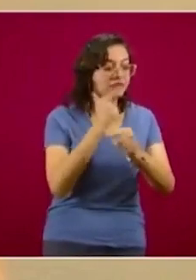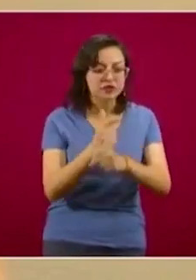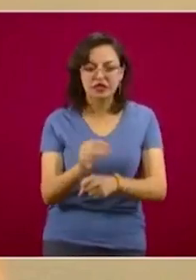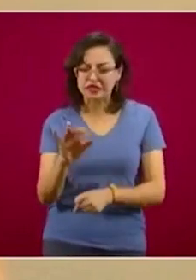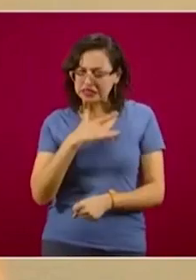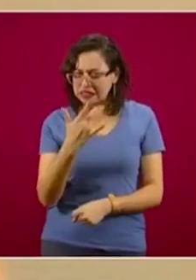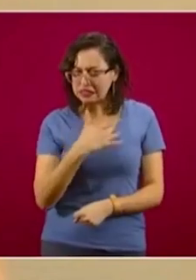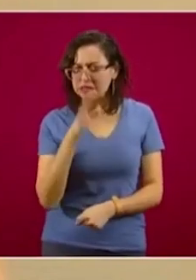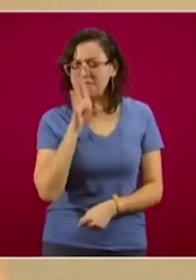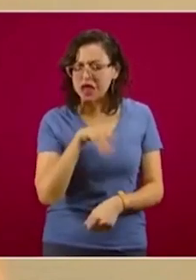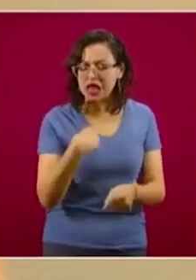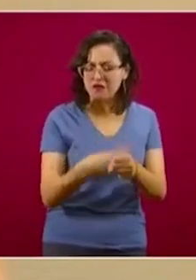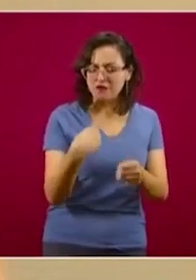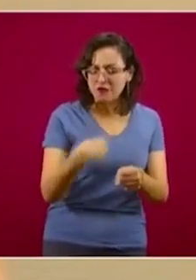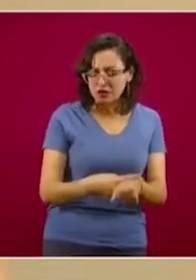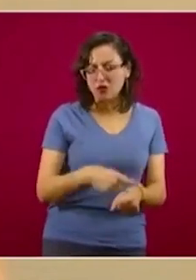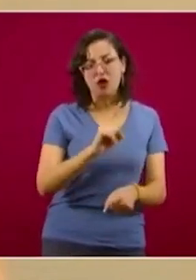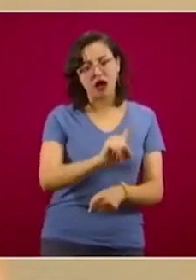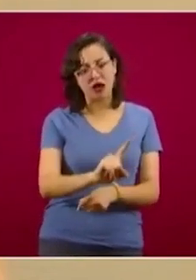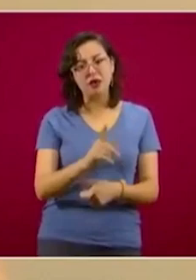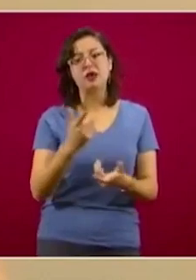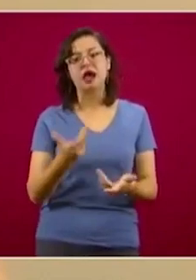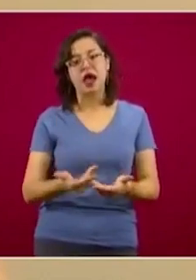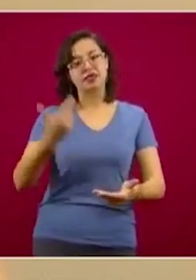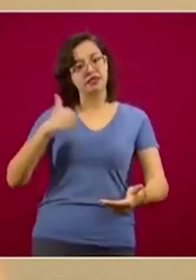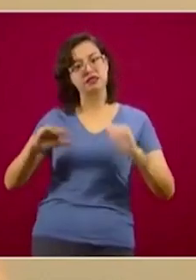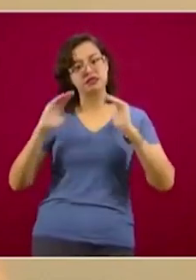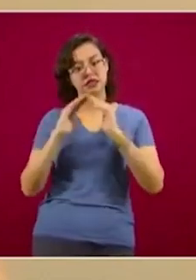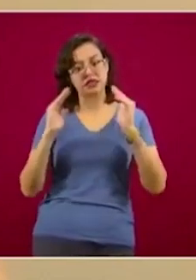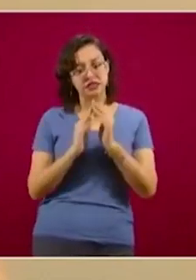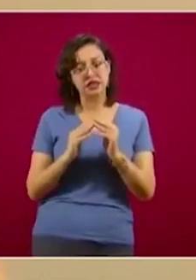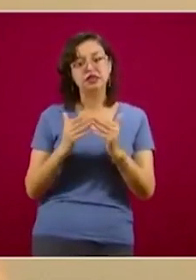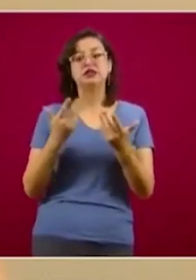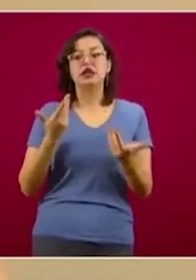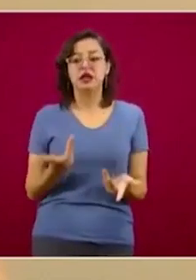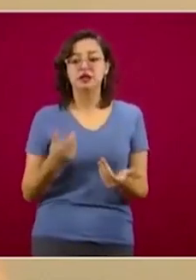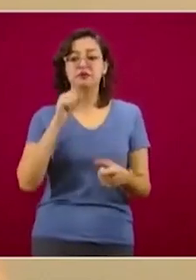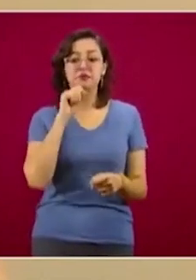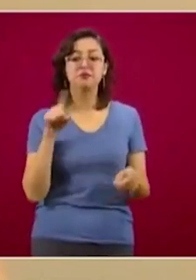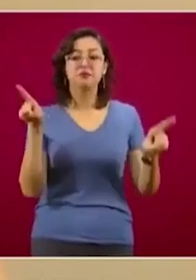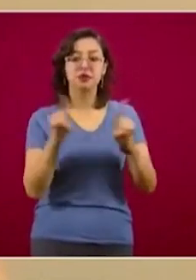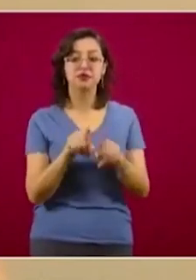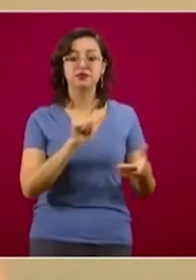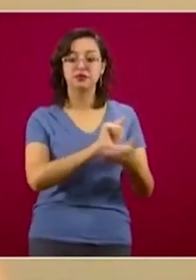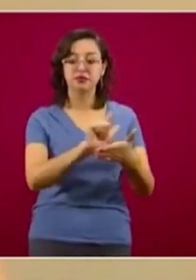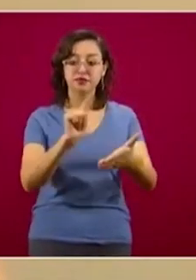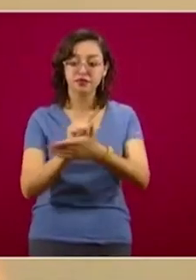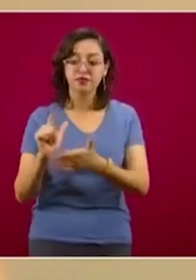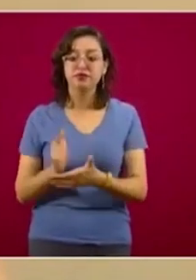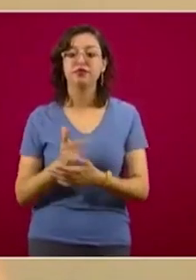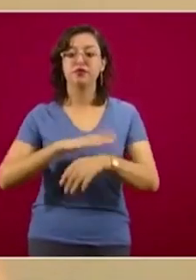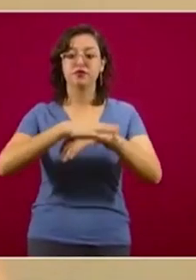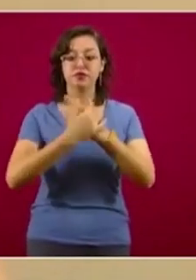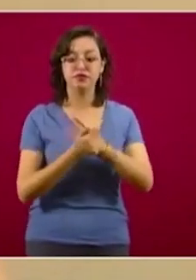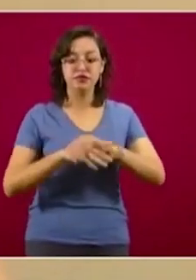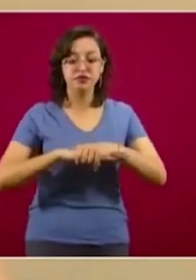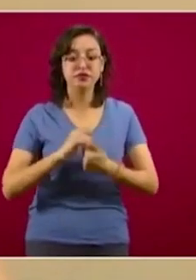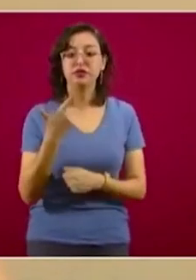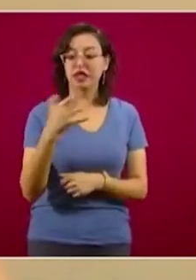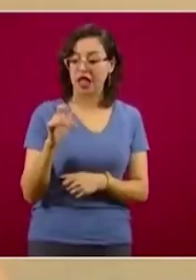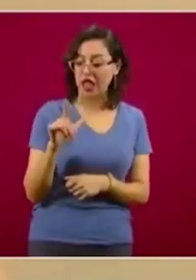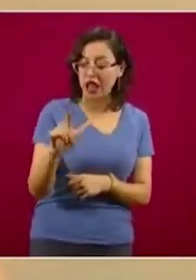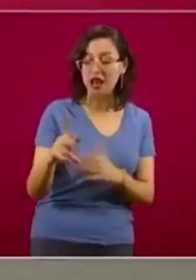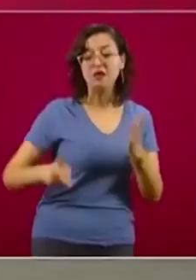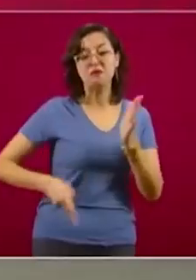síntomas que pudieran ser parecidos a COVID desde la casa y también la higiene, el lavado de manos, el uso de alcohol gel